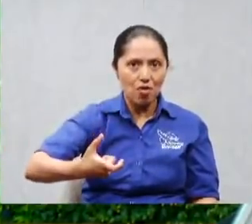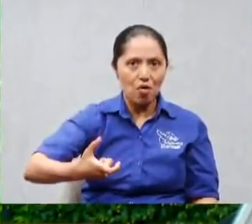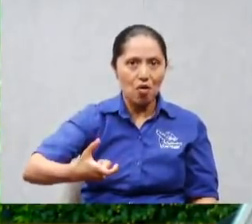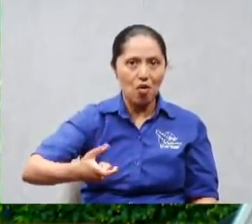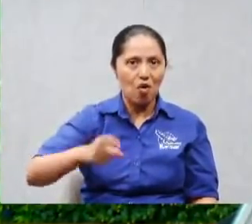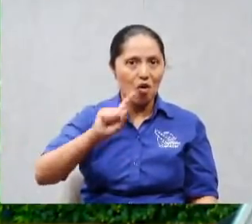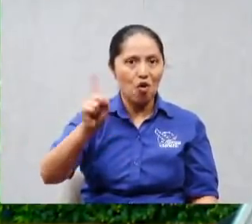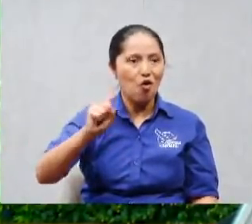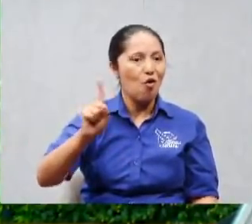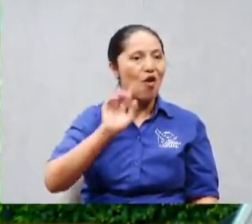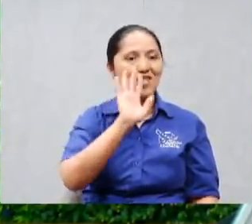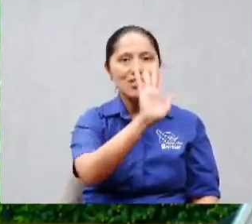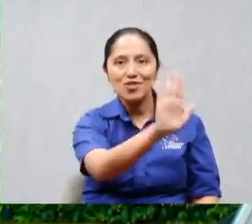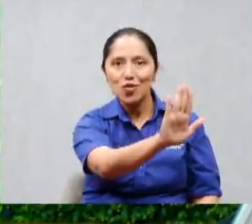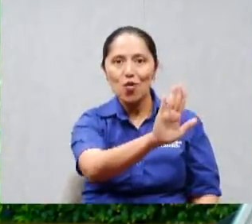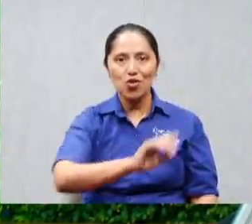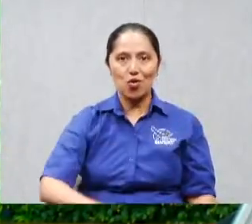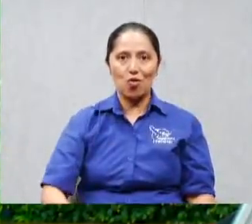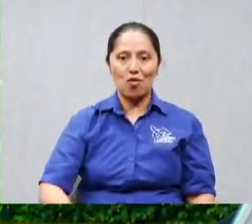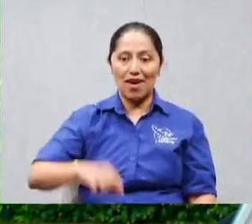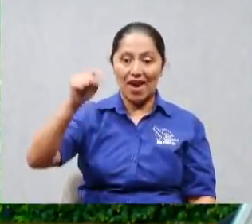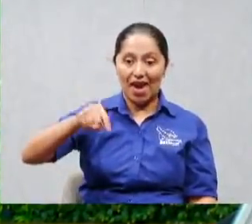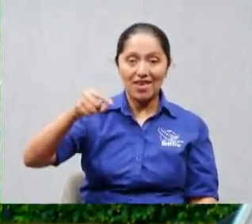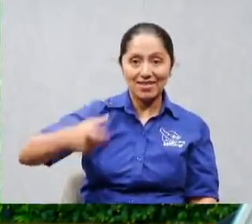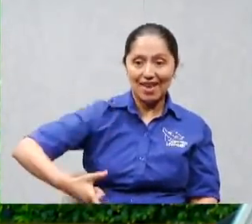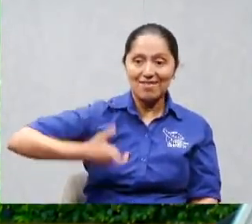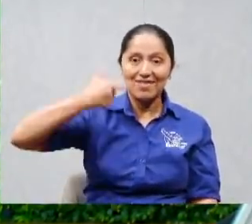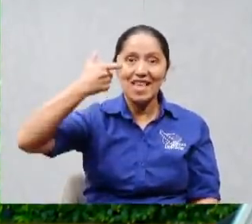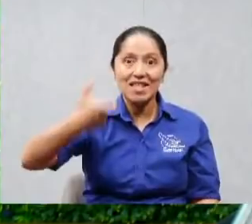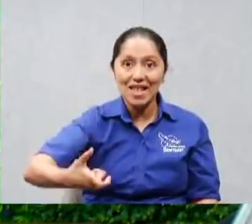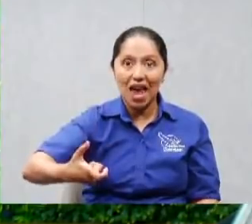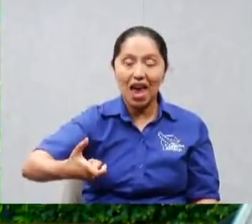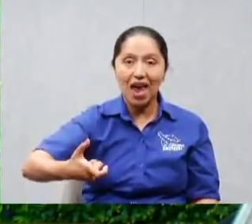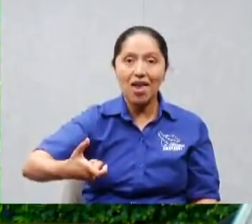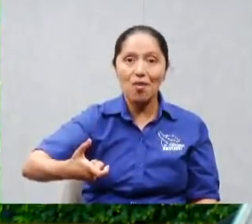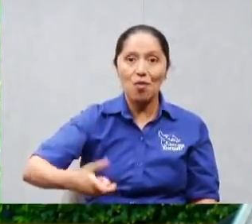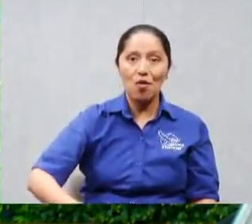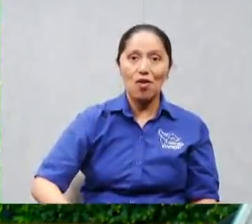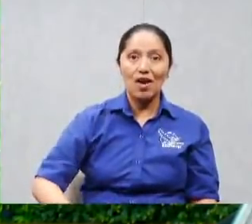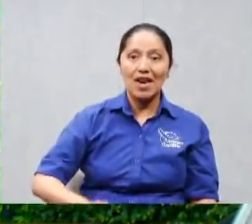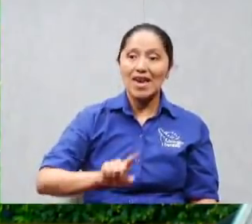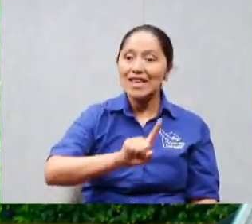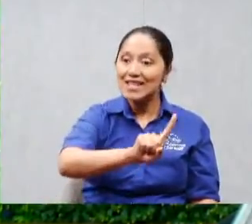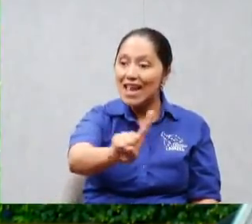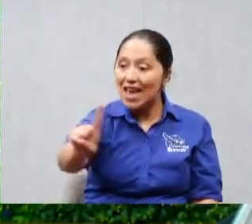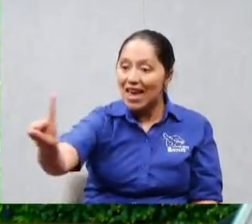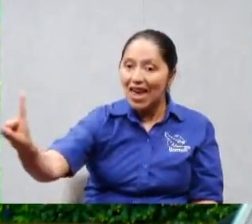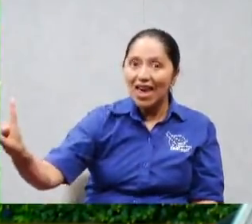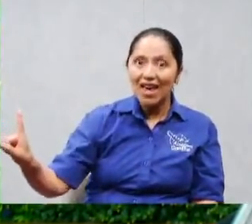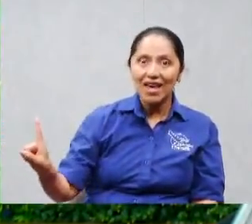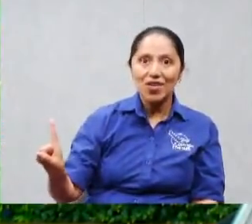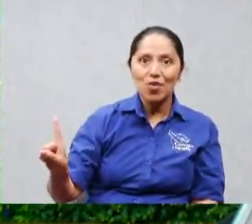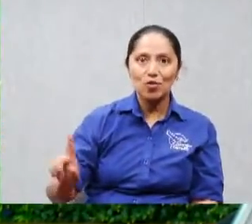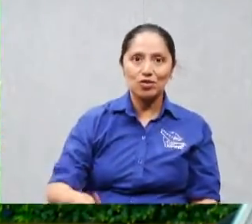¿si es el dinero de ellos que? ¿y ellos lo quieren tirar? ¡es de ellos!